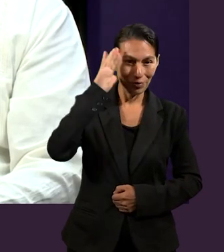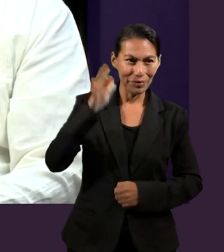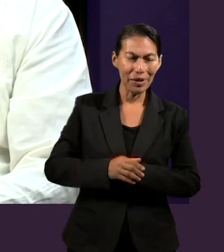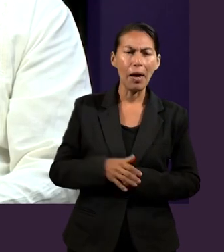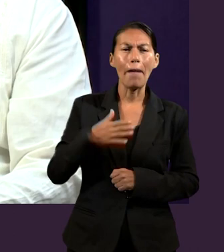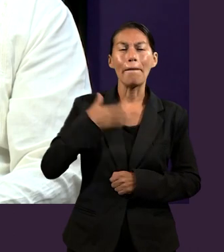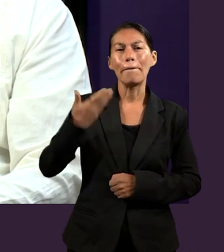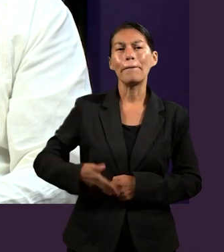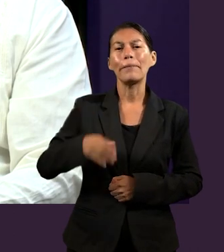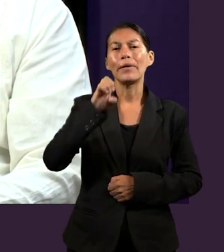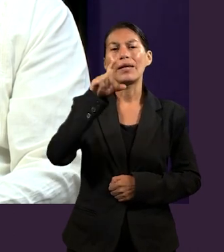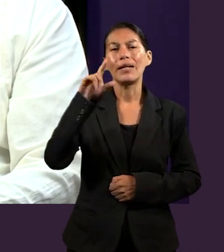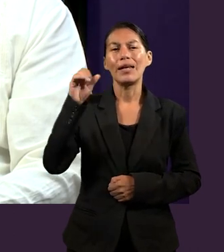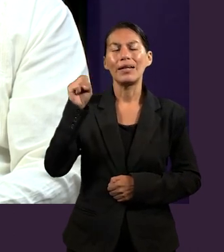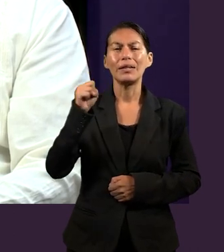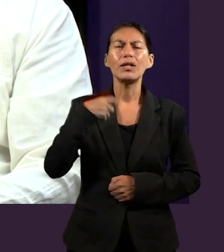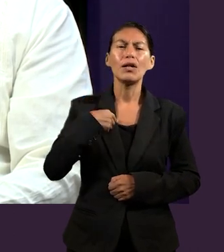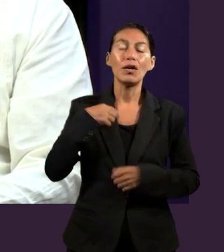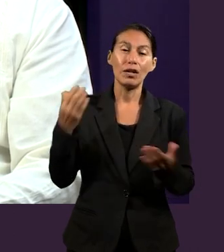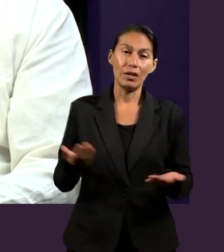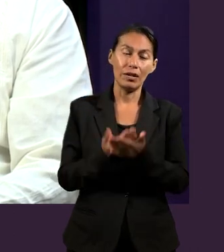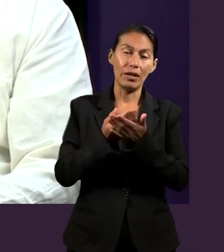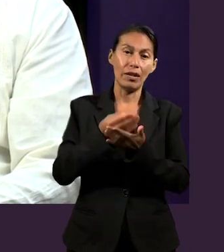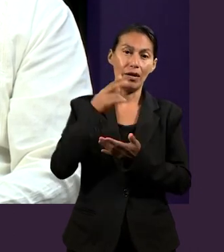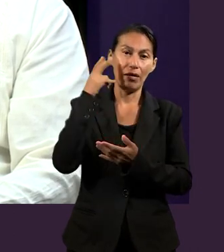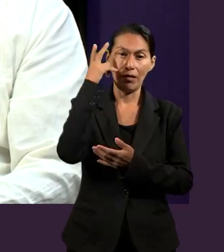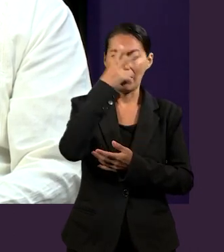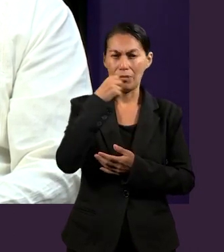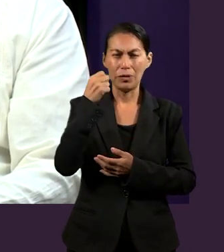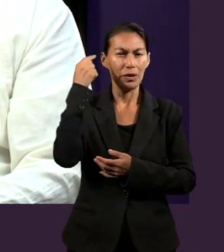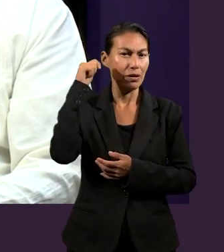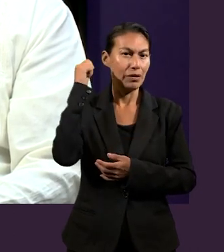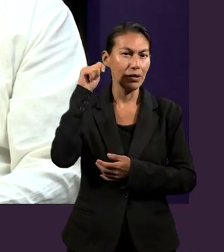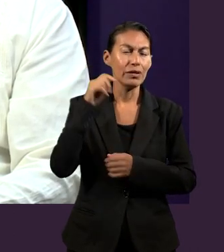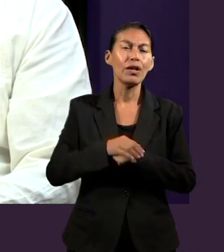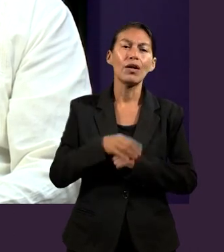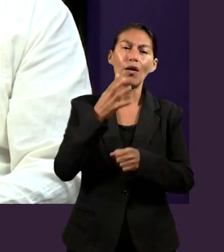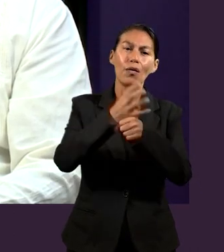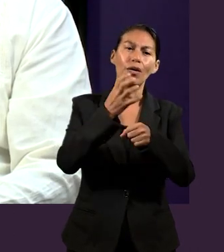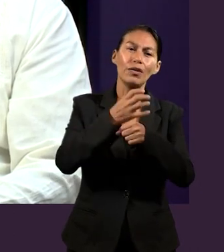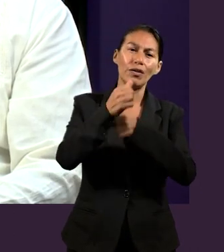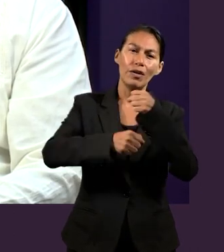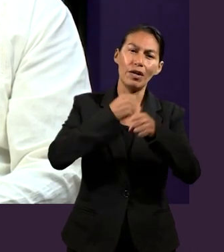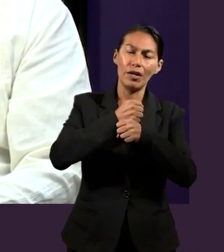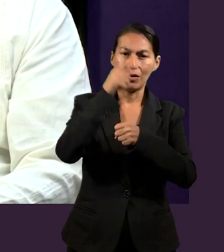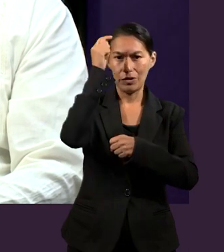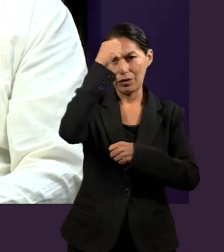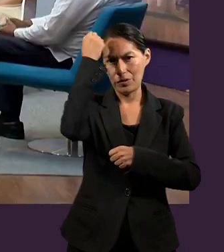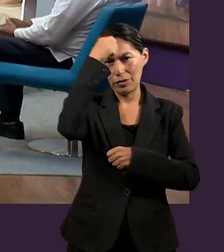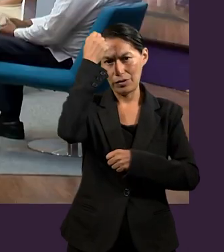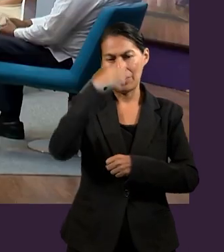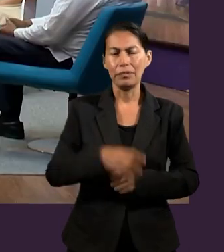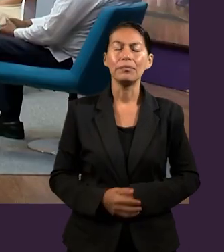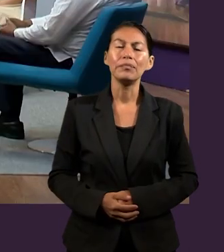Mucho gusto. Mi nombre es Elías Vázquez Zacaría. Soy de Villahermosa, Tabasco y estoy en cuarto año de teología.